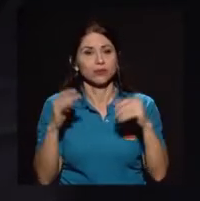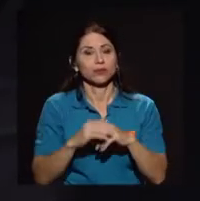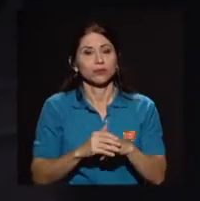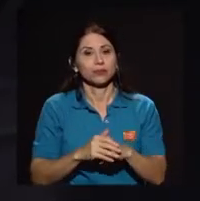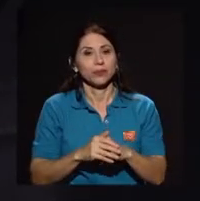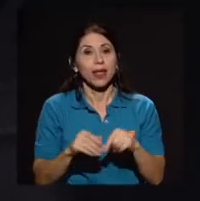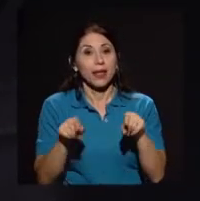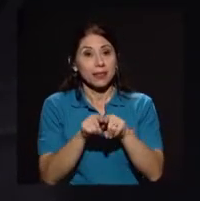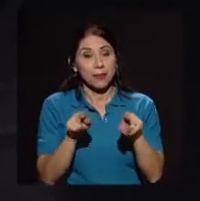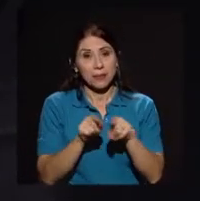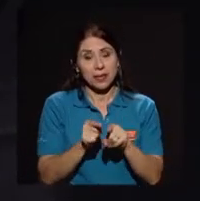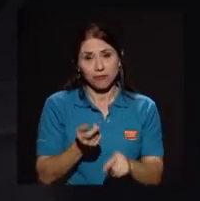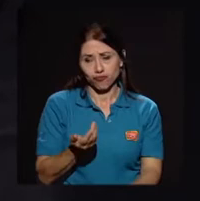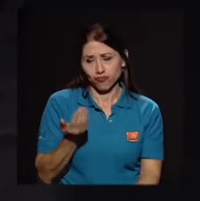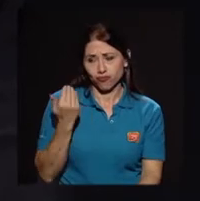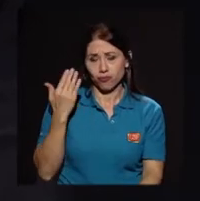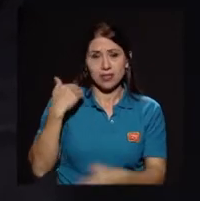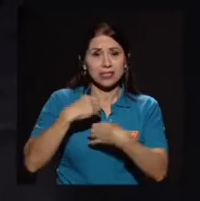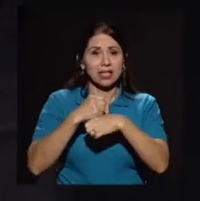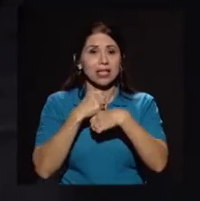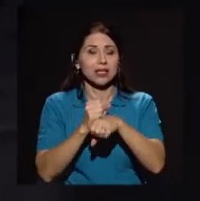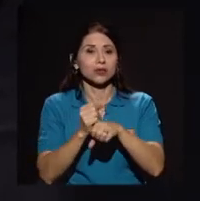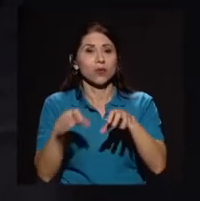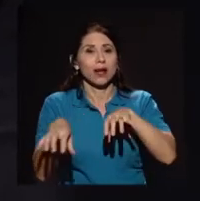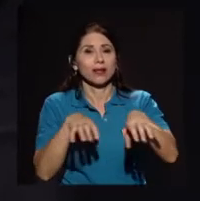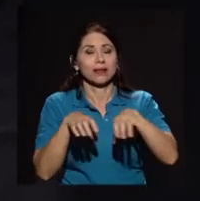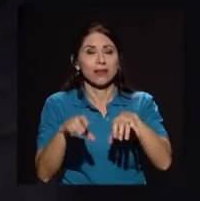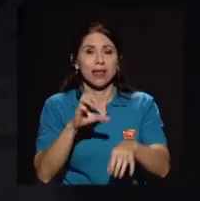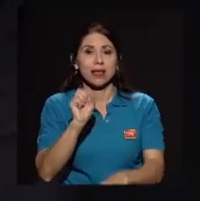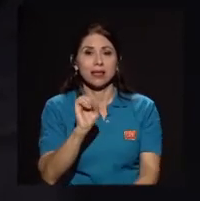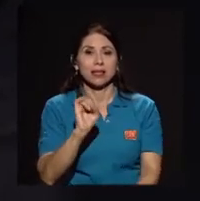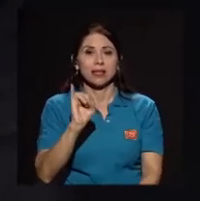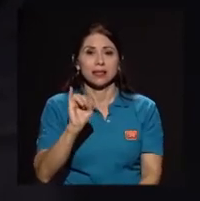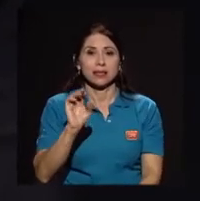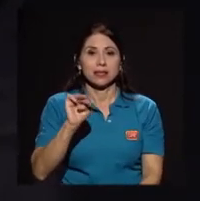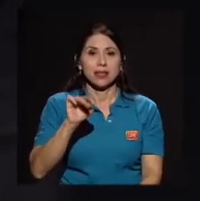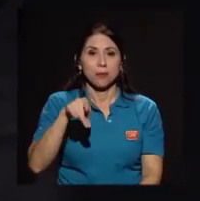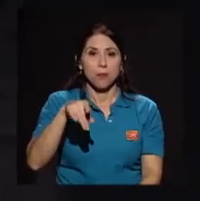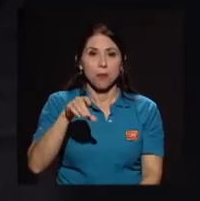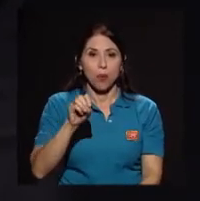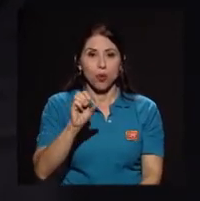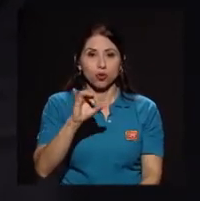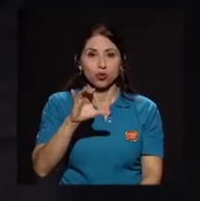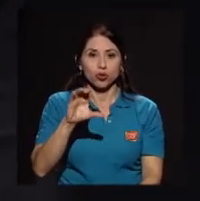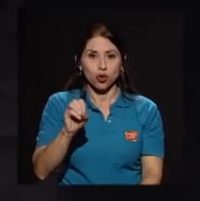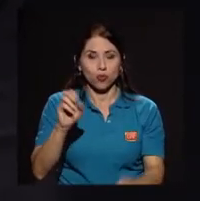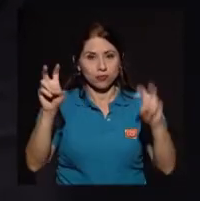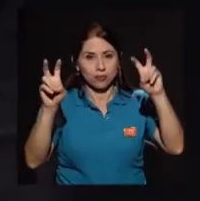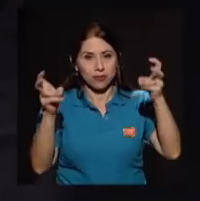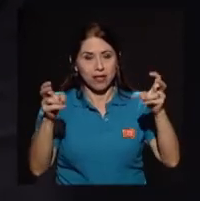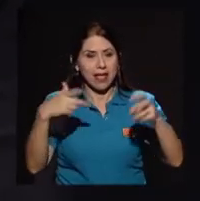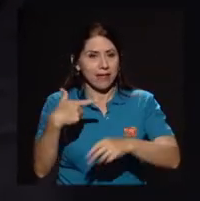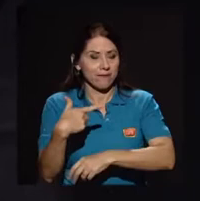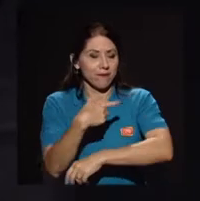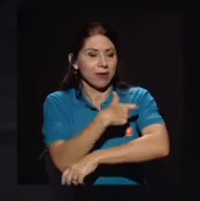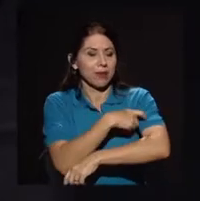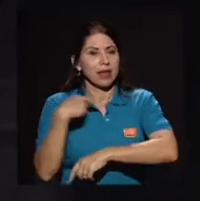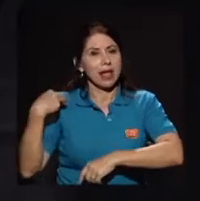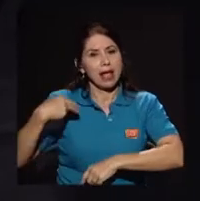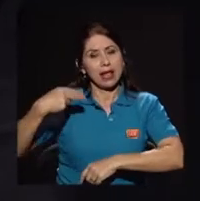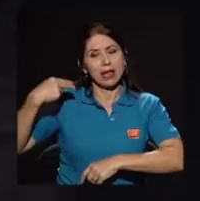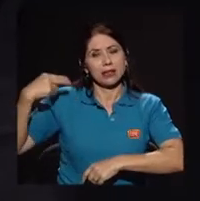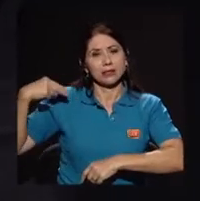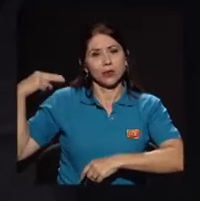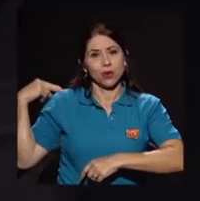también recién pasado un simposio de enfermería en la historia. Es un proyecto que nosotros tenemos inscrito en la